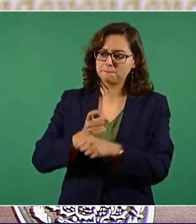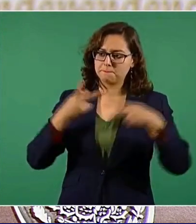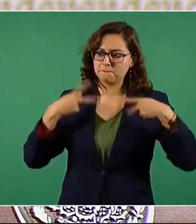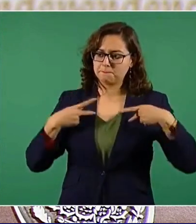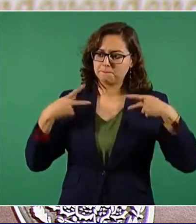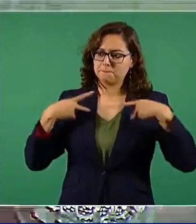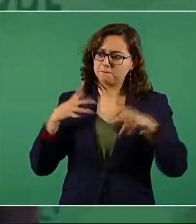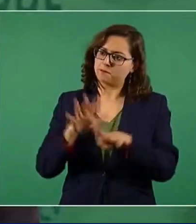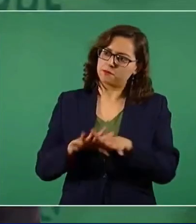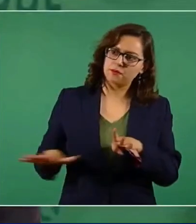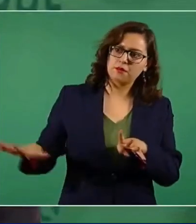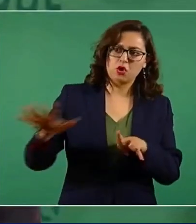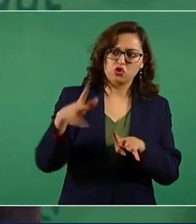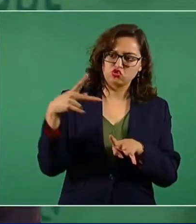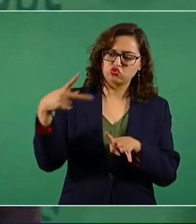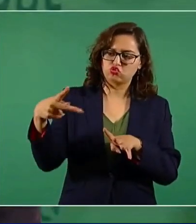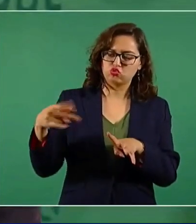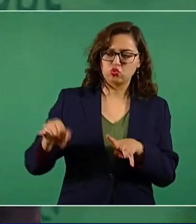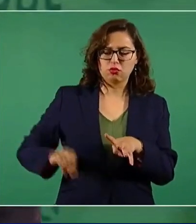nación.